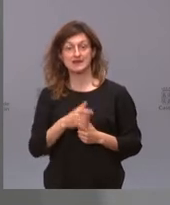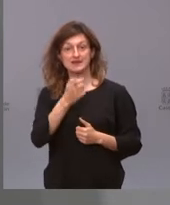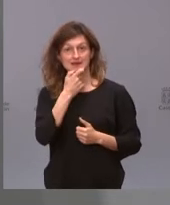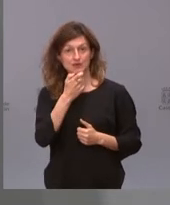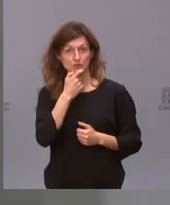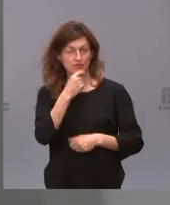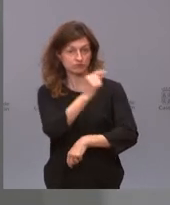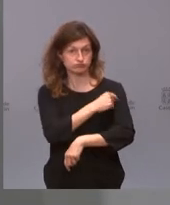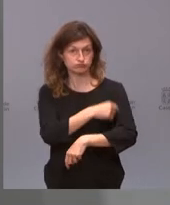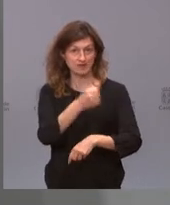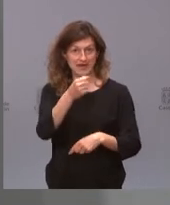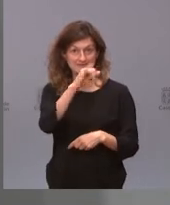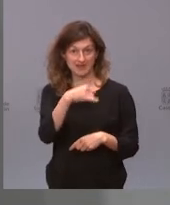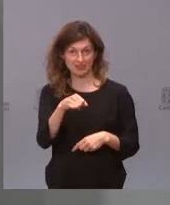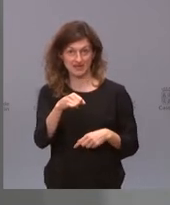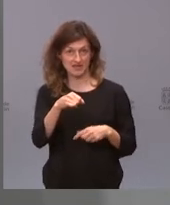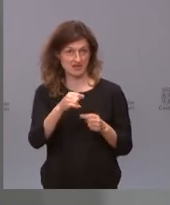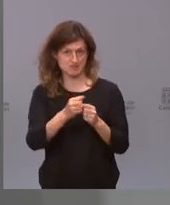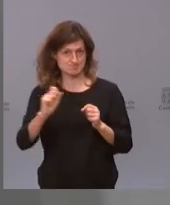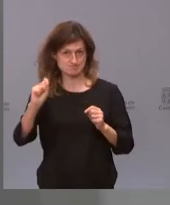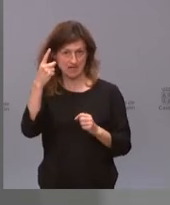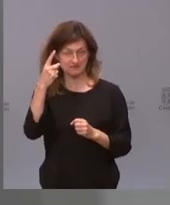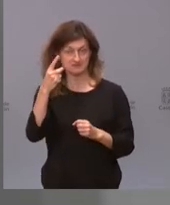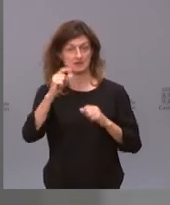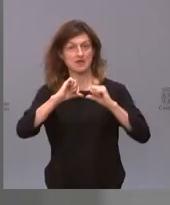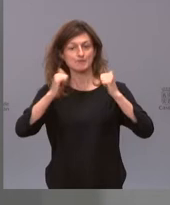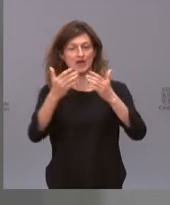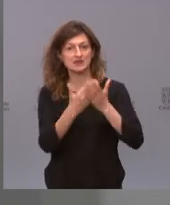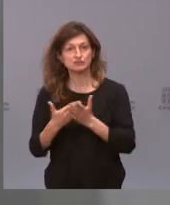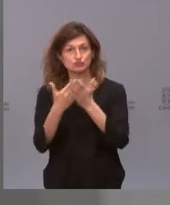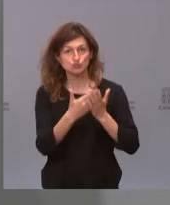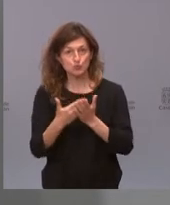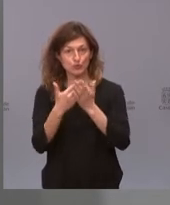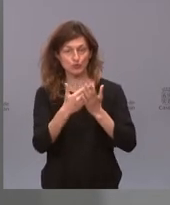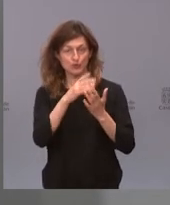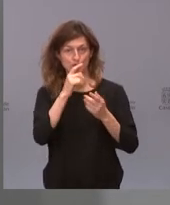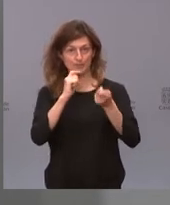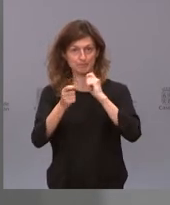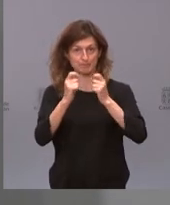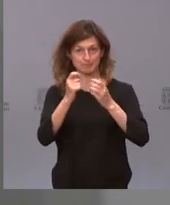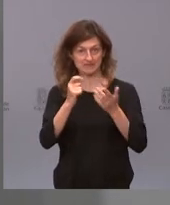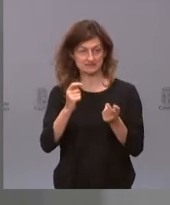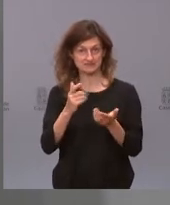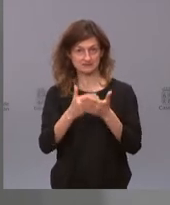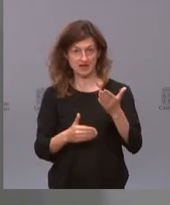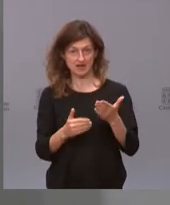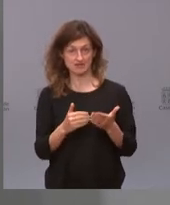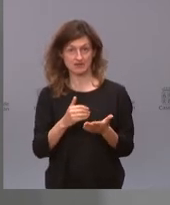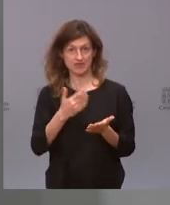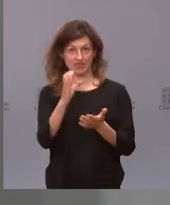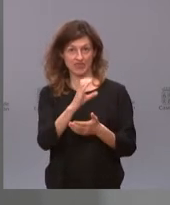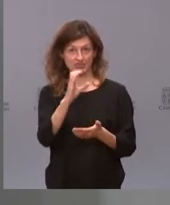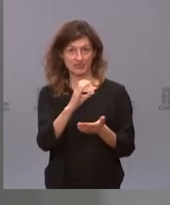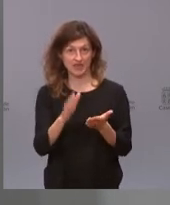más ha vacunado con AstraZeneca desde el principio, puso en marcha un estudio que salió en prensa, al menos en prensa científica,